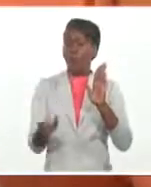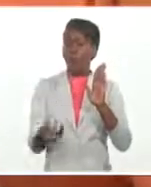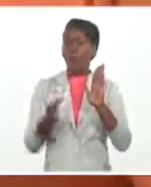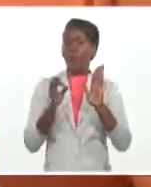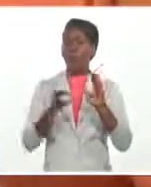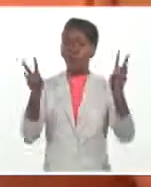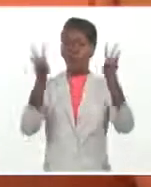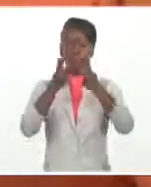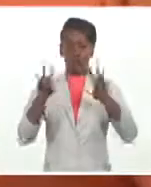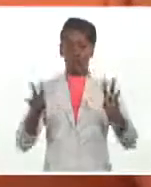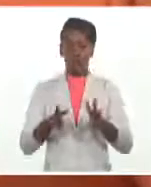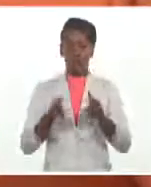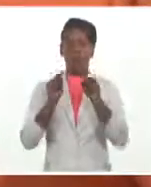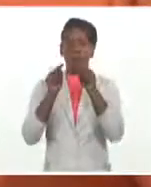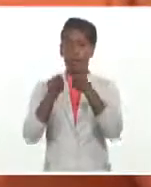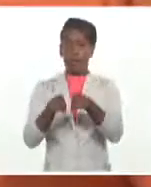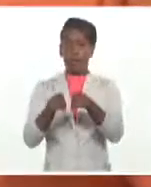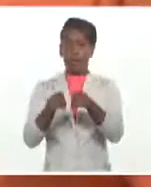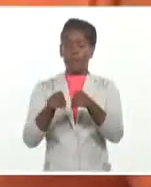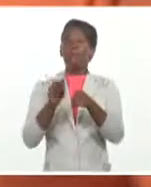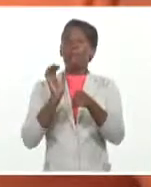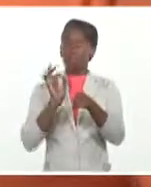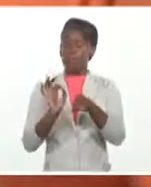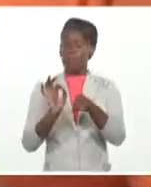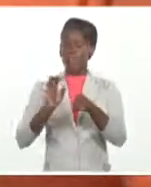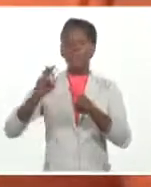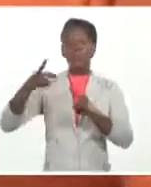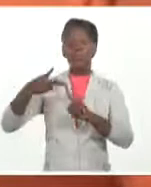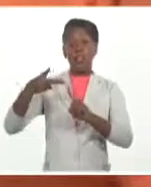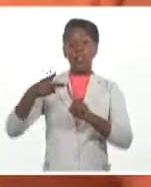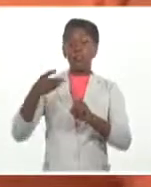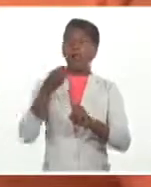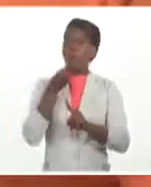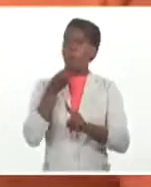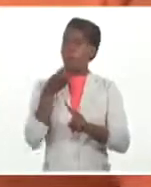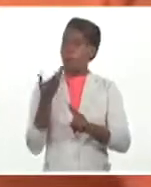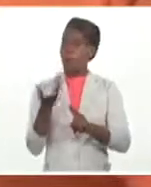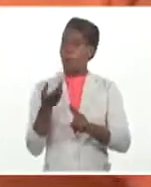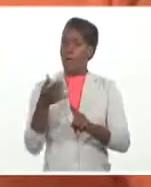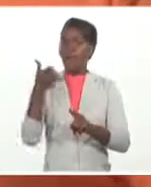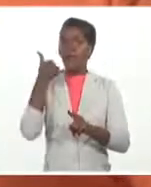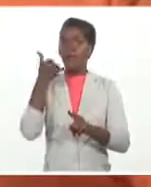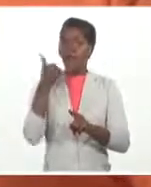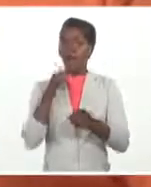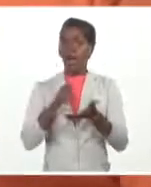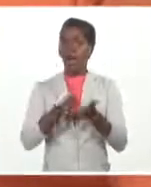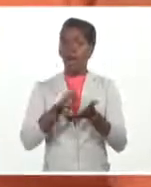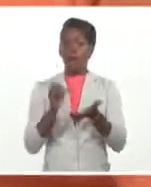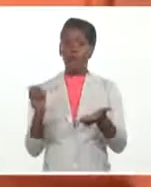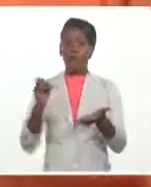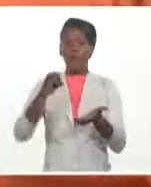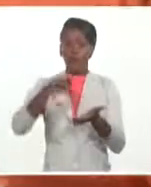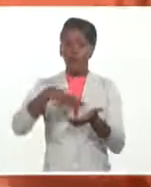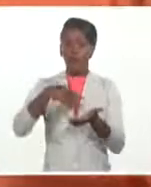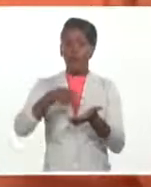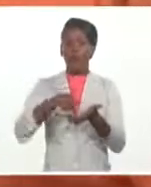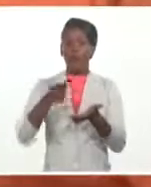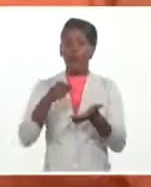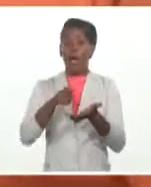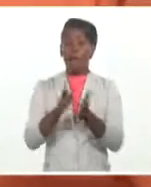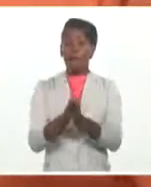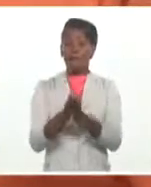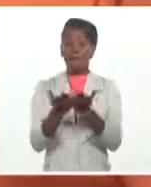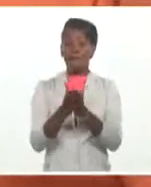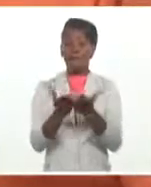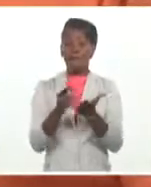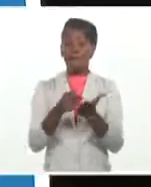la billetera es la segunda solución, que es una aplicación móvil en la cual tú vas a poder importar los pasaportes de todas las personas de tu familia